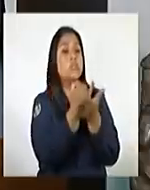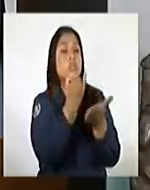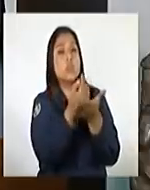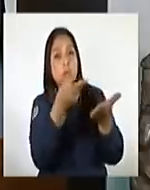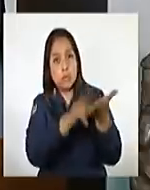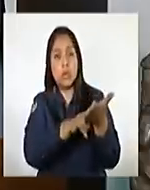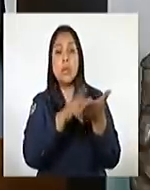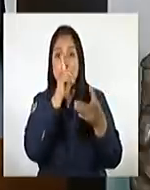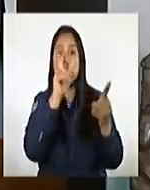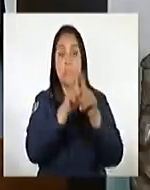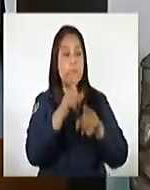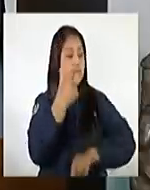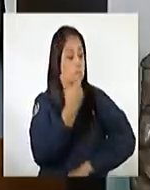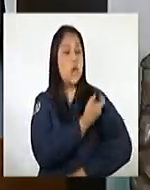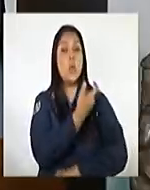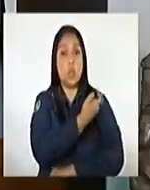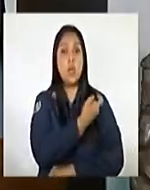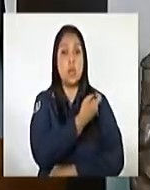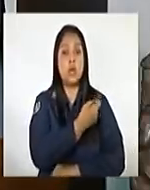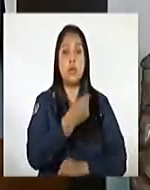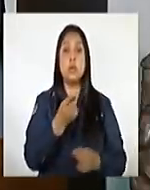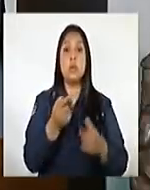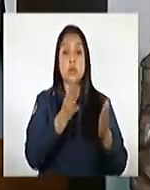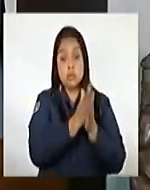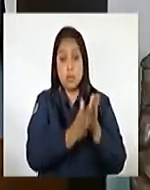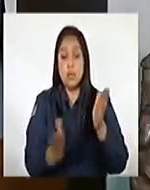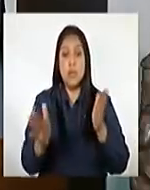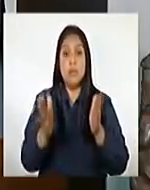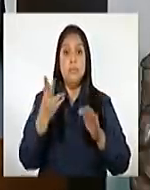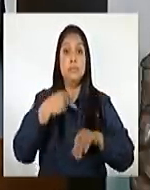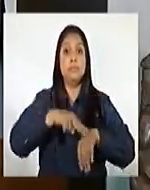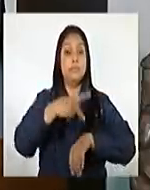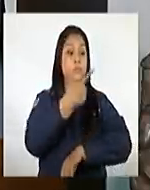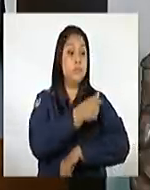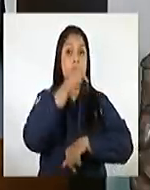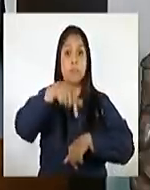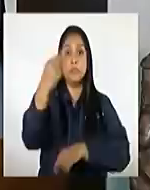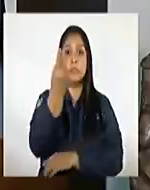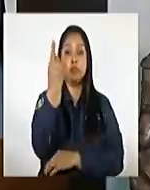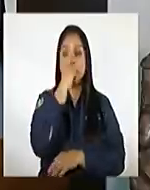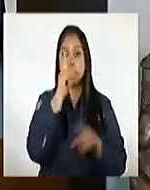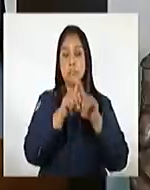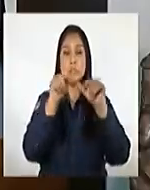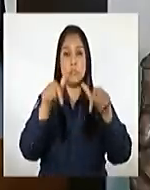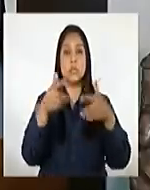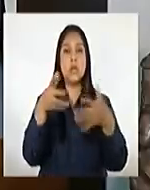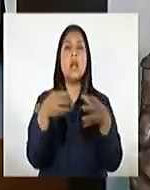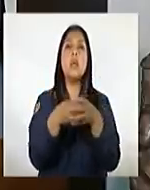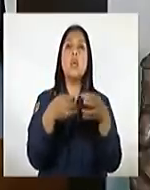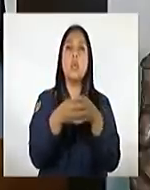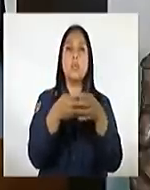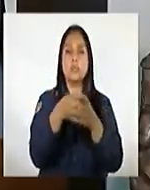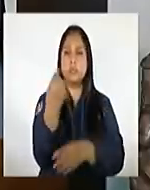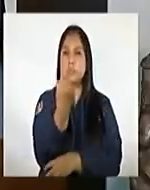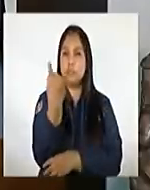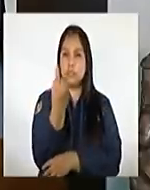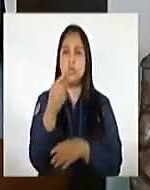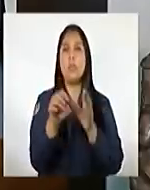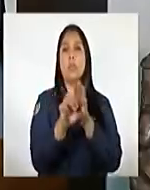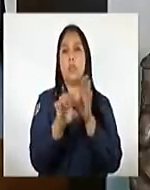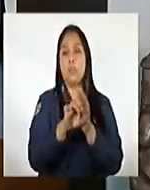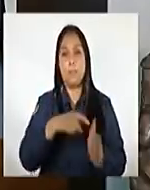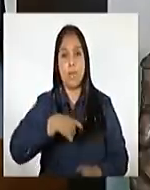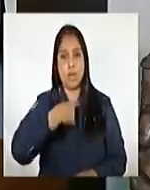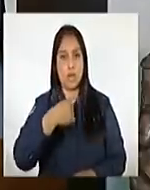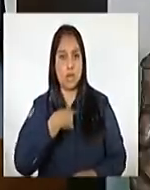pero también en el de vacunación. Dentro del plan, hemos priorizado en esta fase de la vacunación a los grupos prioritarios como